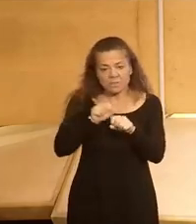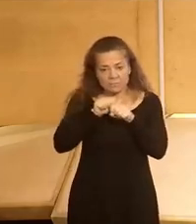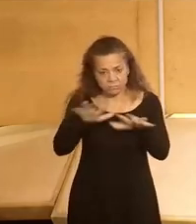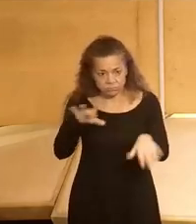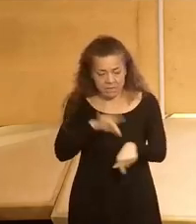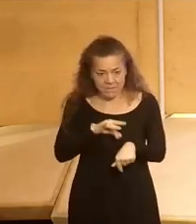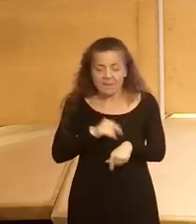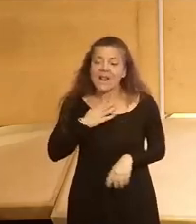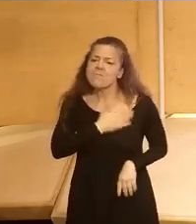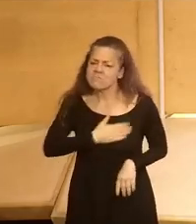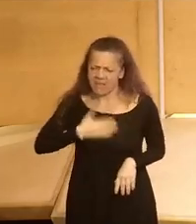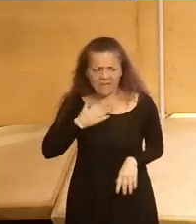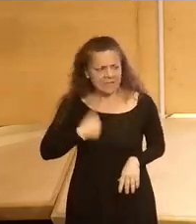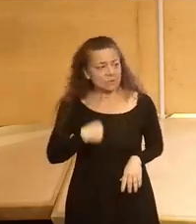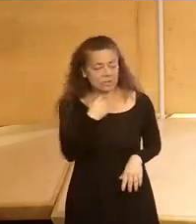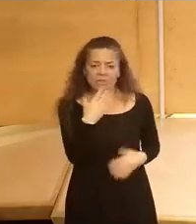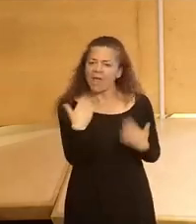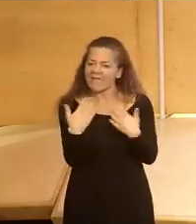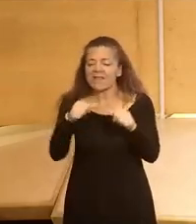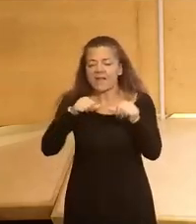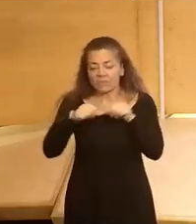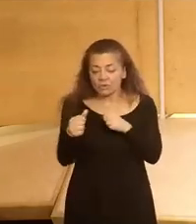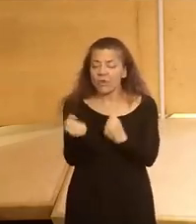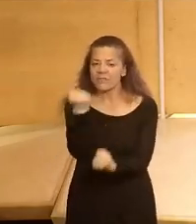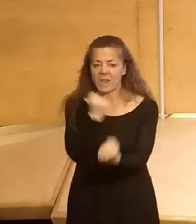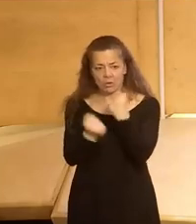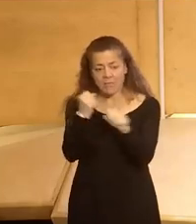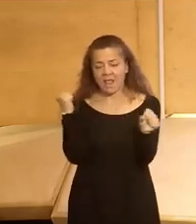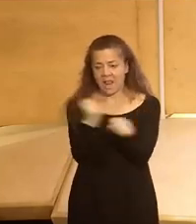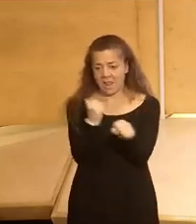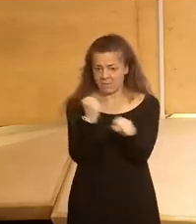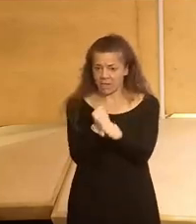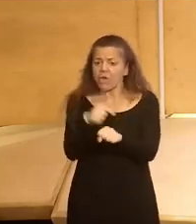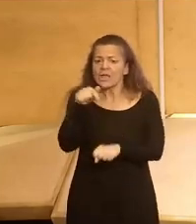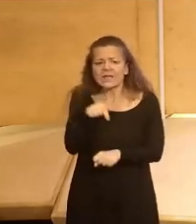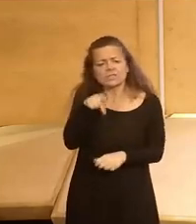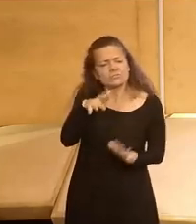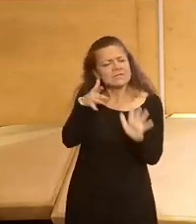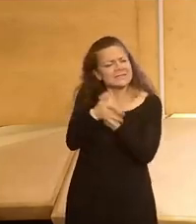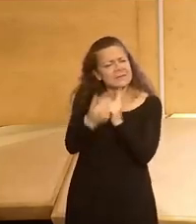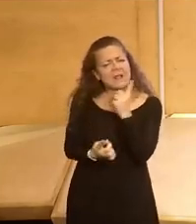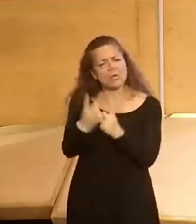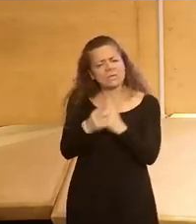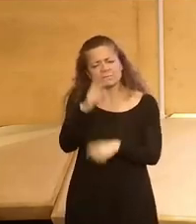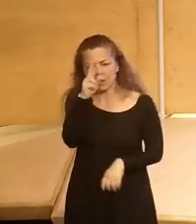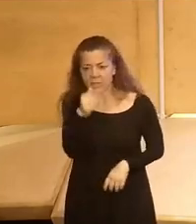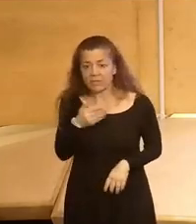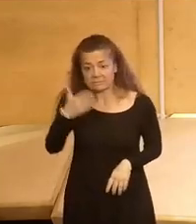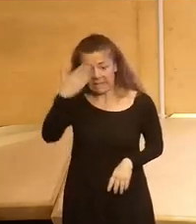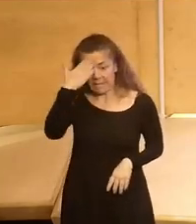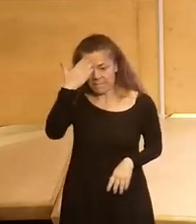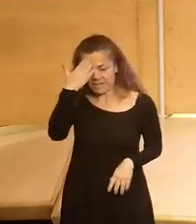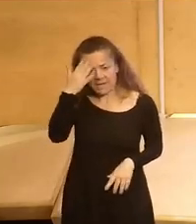Tenemos el placer, como hemos dicho, de hablar del futuro de la economía y del empleo, que, como decimos, son siempre algunas de las principales preocupaciones